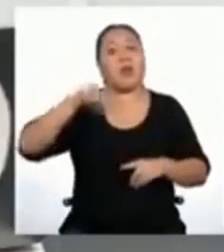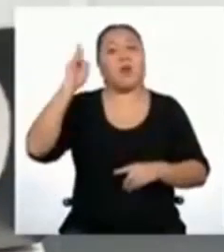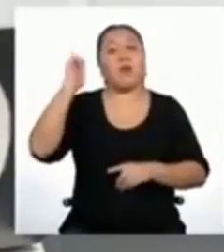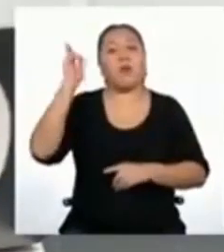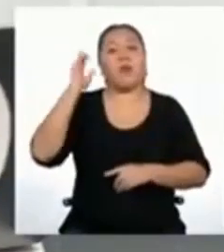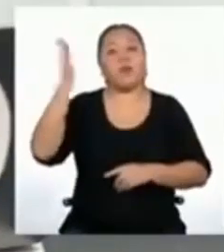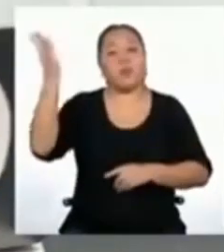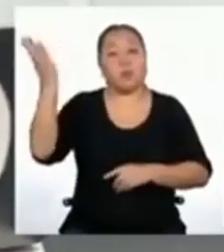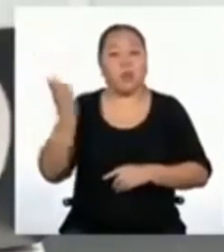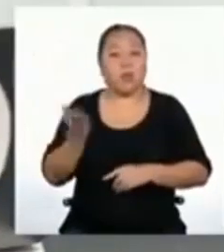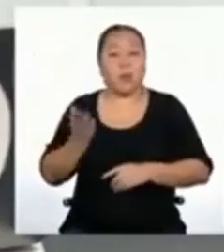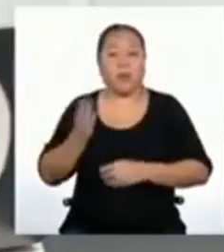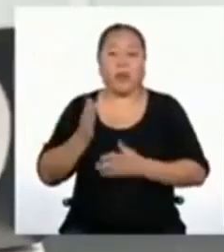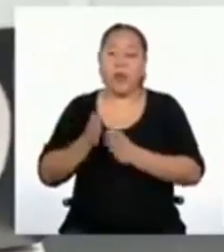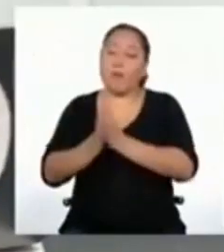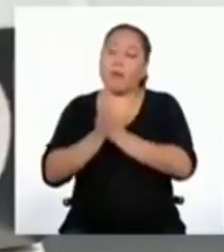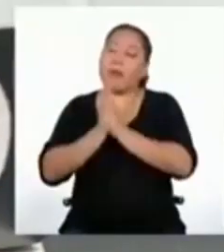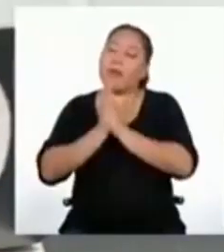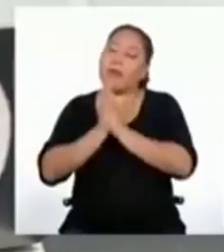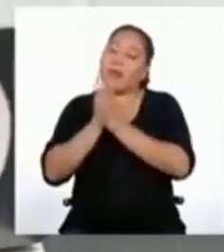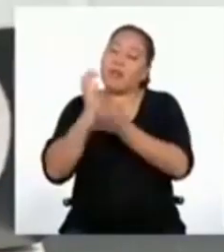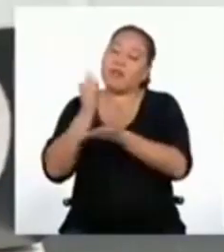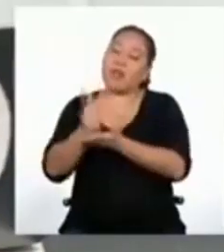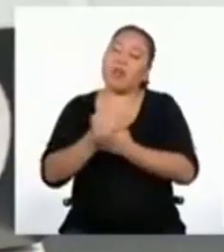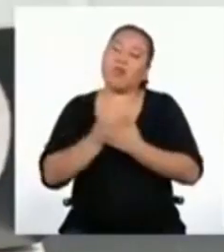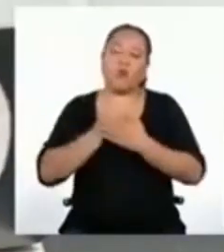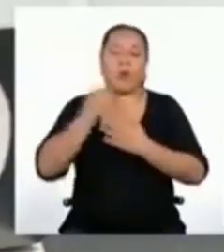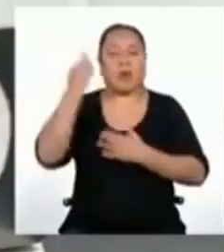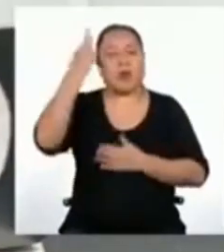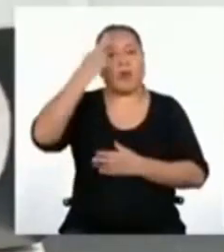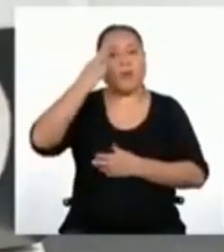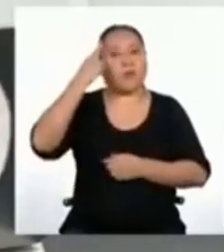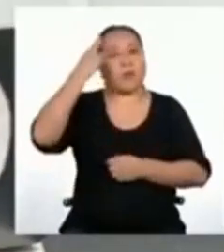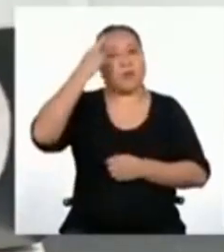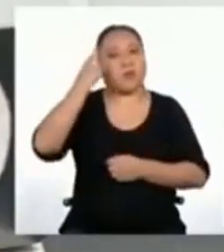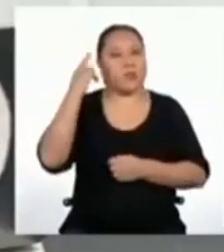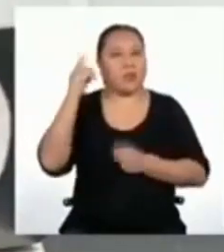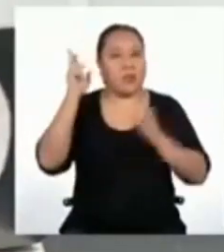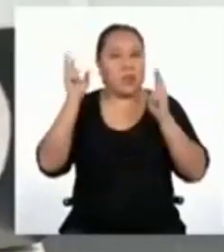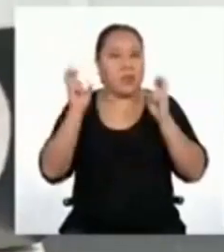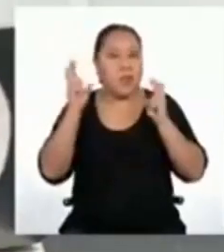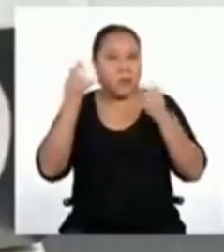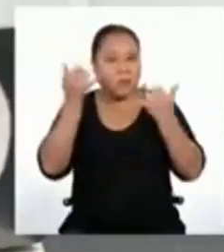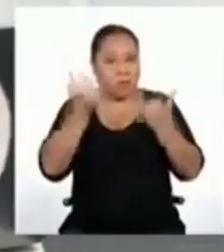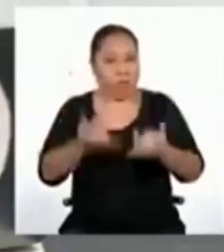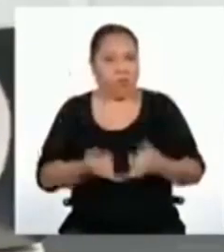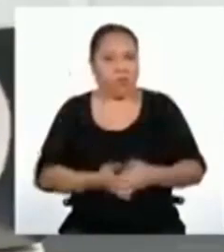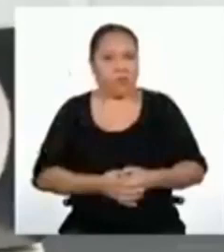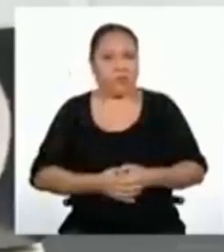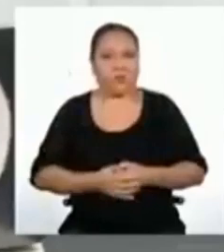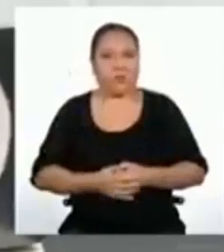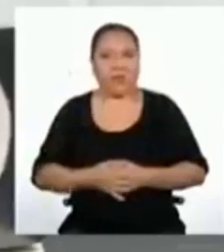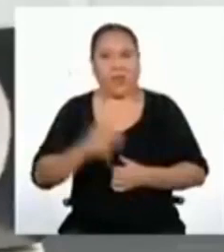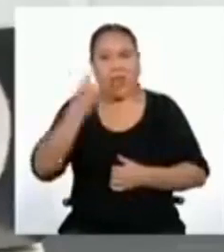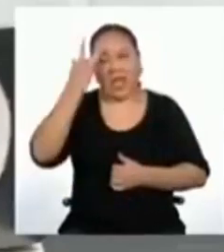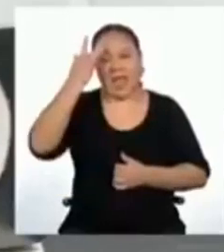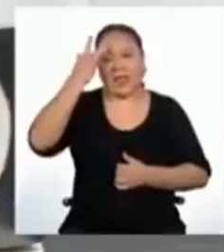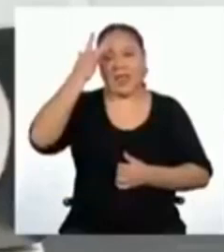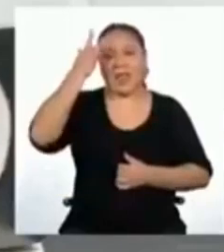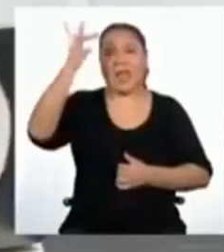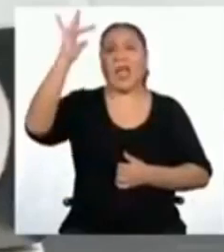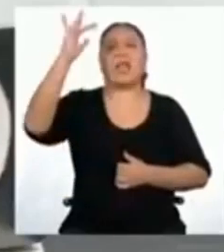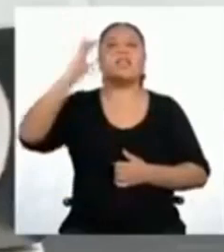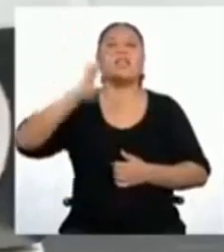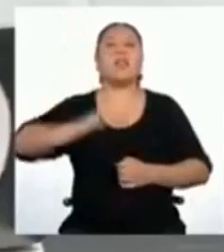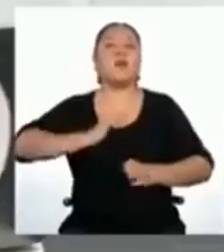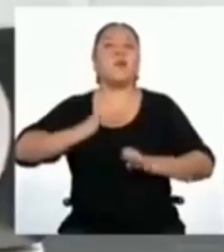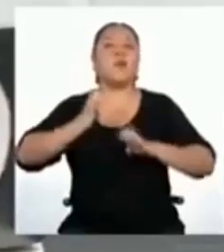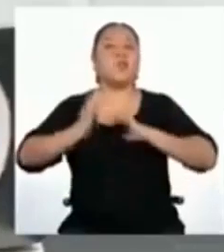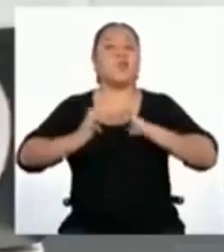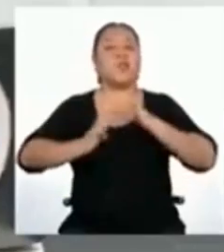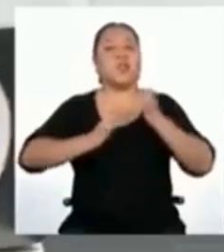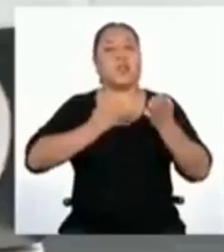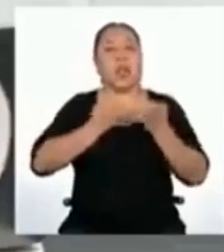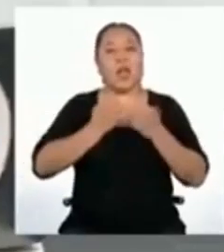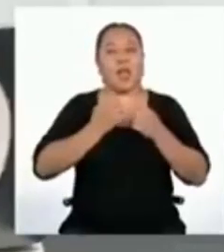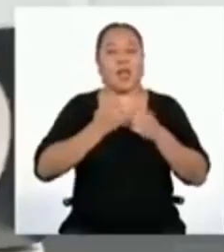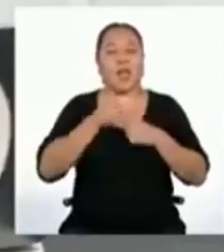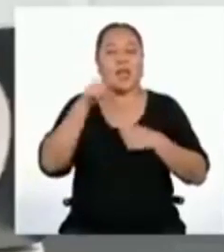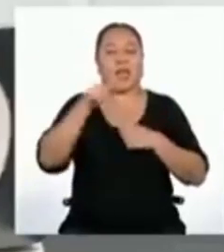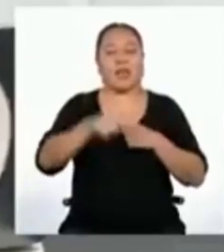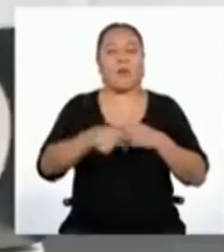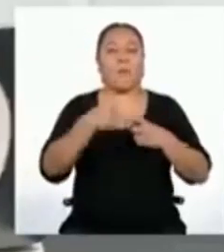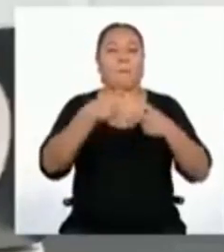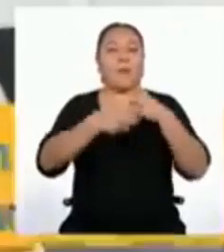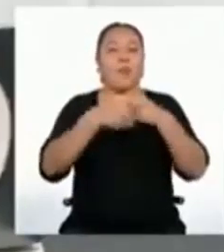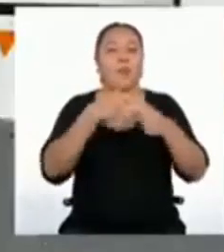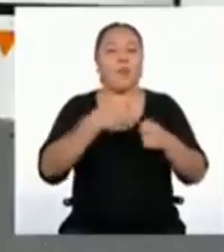profesora para pedirle que nos ayude a reflexionar sobre nuestro tema de hoy. La inteligencia emocional ante situaciones